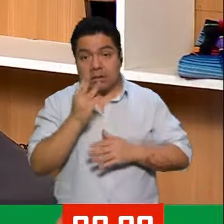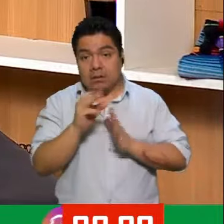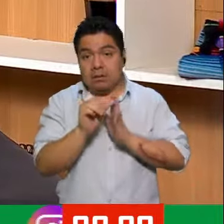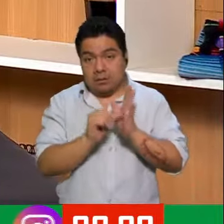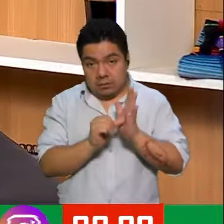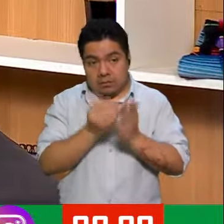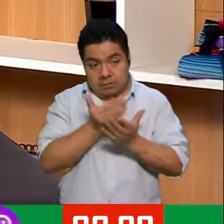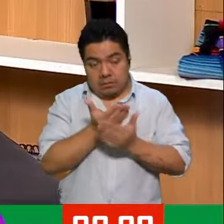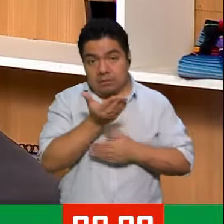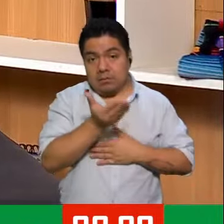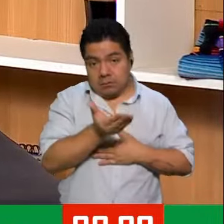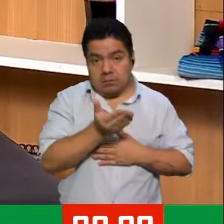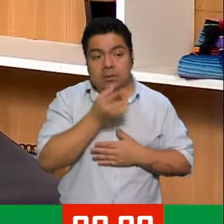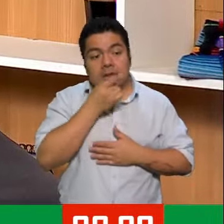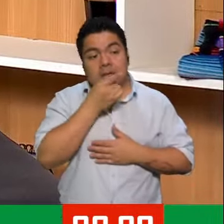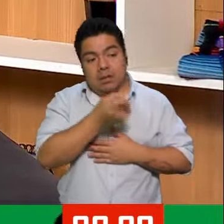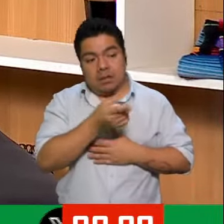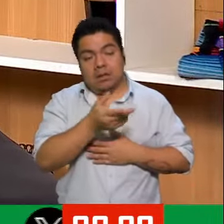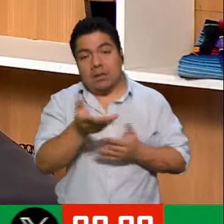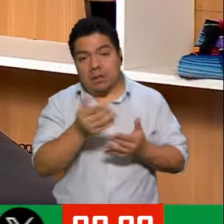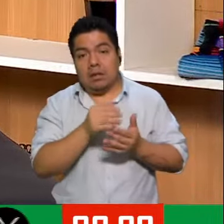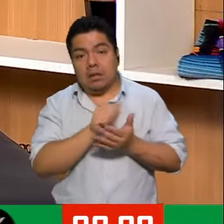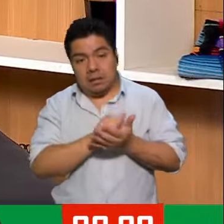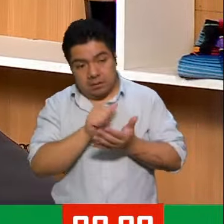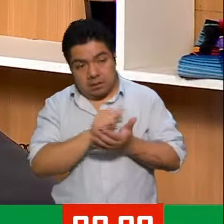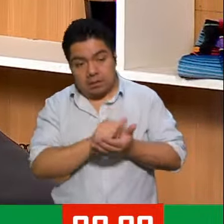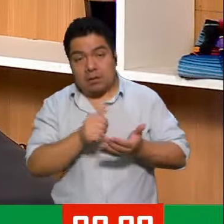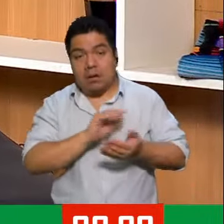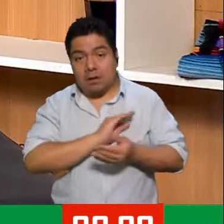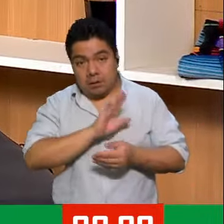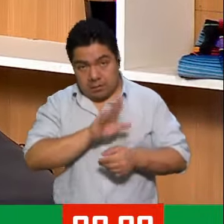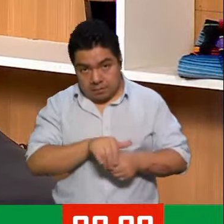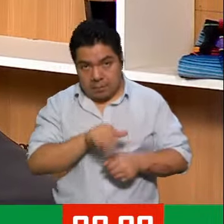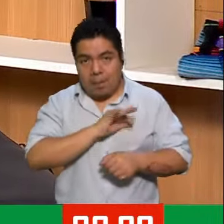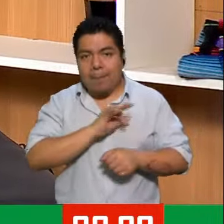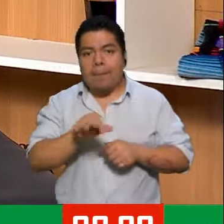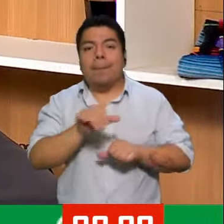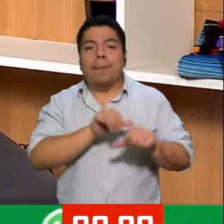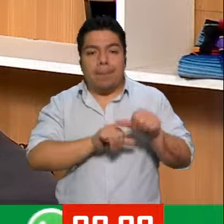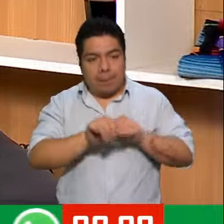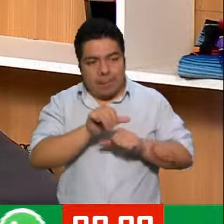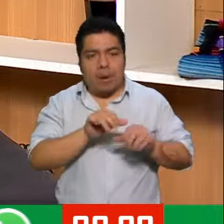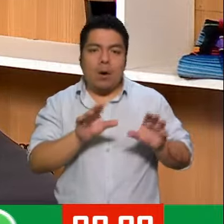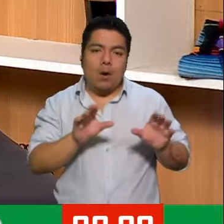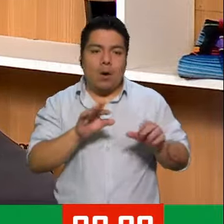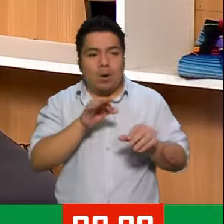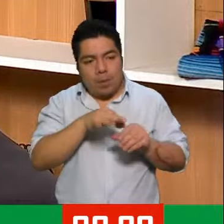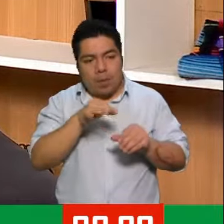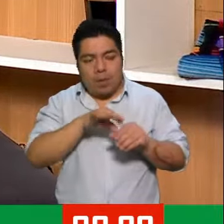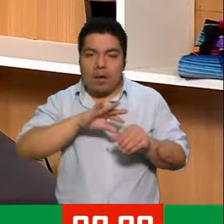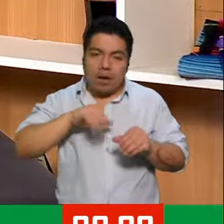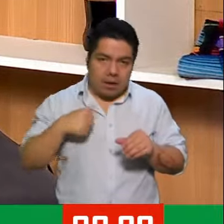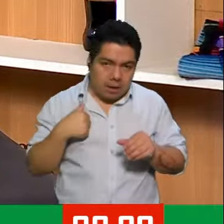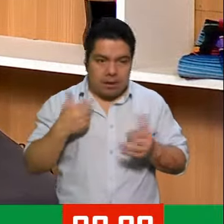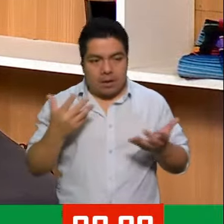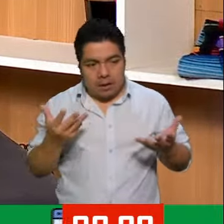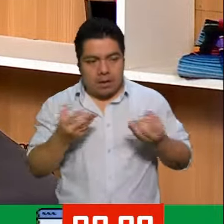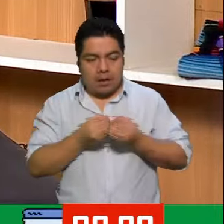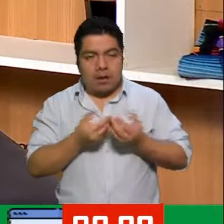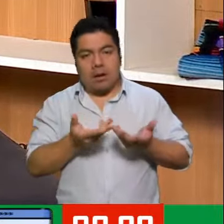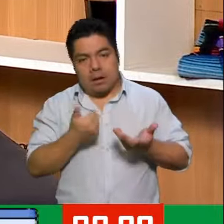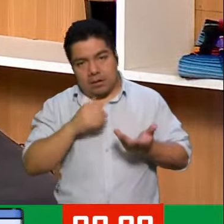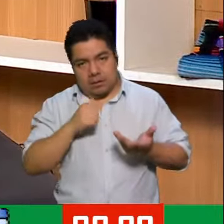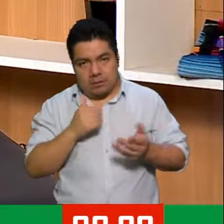para presentar el aviso de defunción. 90 meses. acta de defunción para que puedas hacer el reclamo de los ahorros que haya tenido en una cuenta bancaria